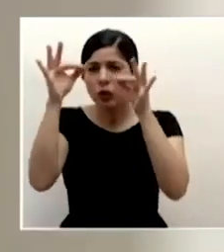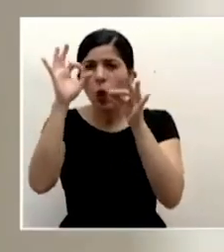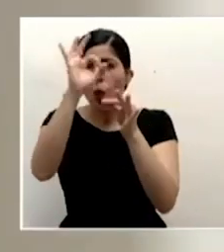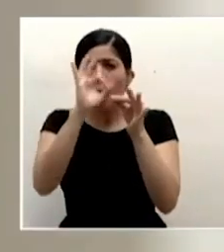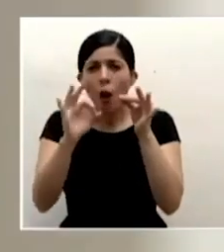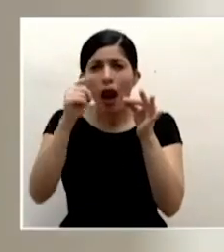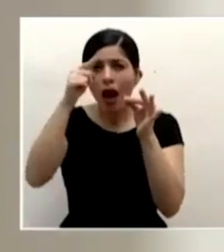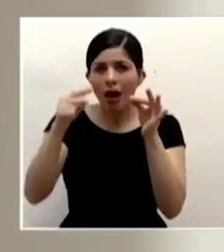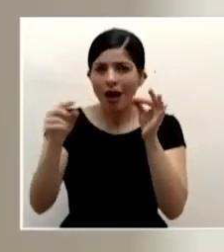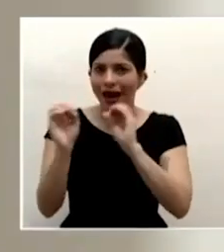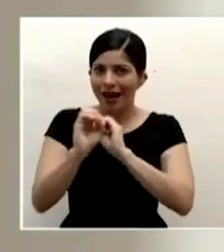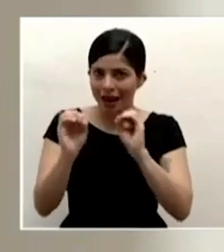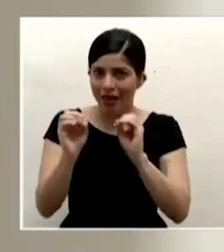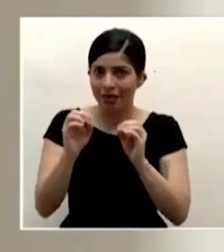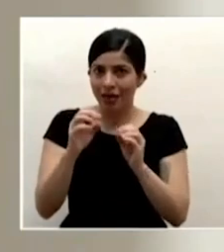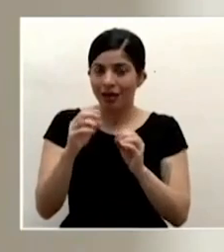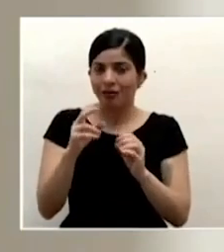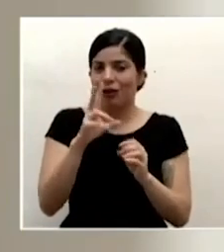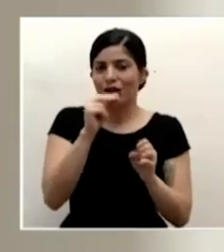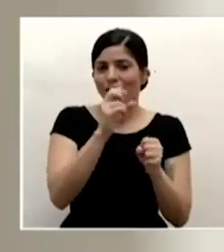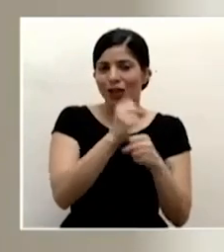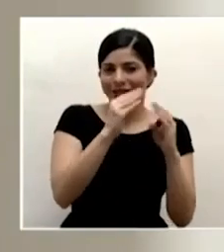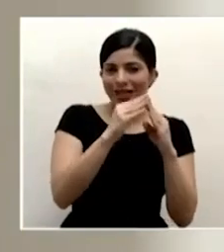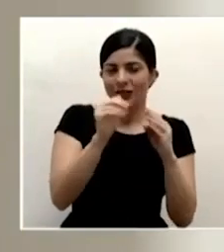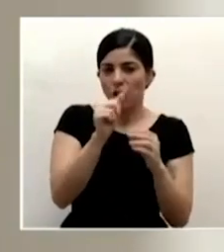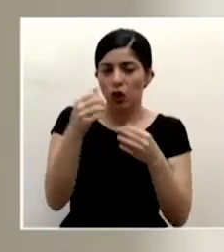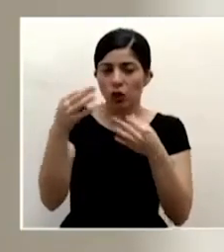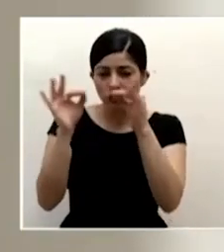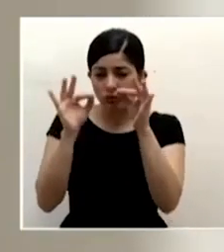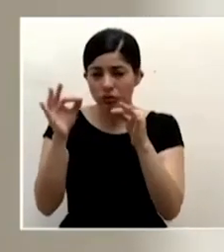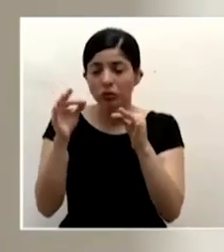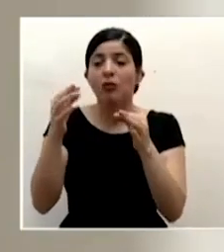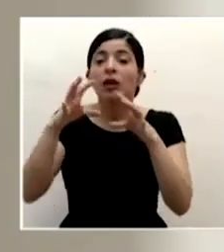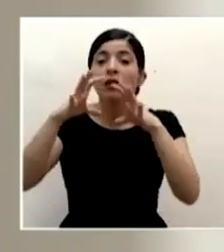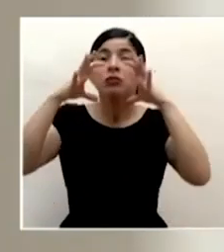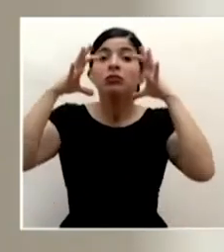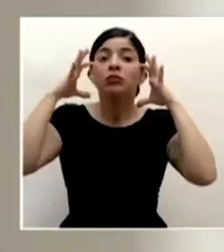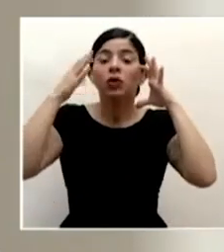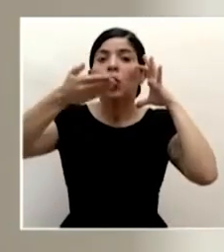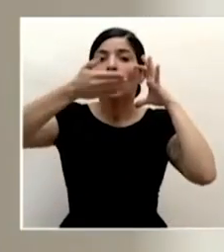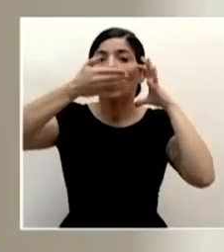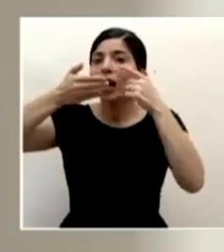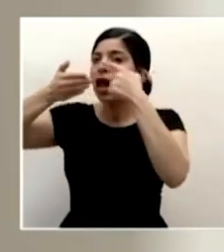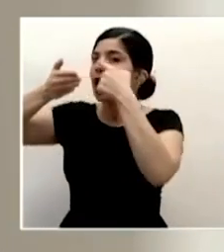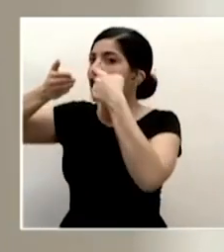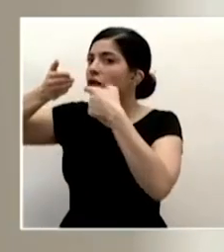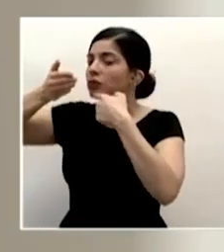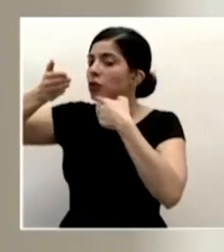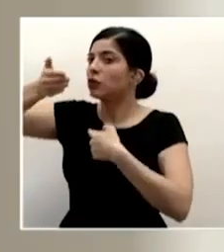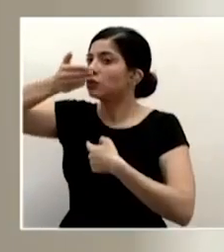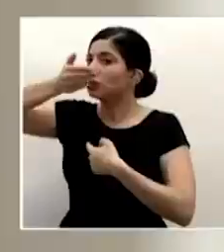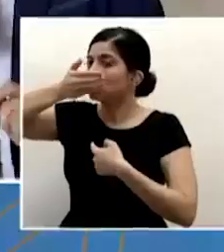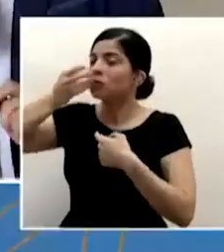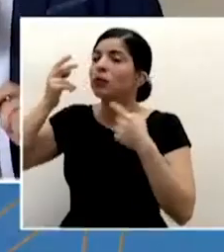las no hechas en casa colocarla de forma que cubra la nariz y la boca asegurarse que no haya espacios entre la cara y la mascarilla no